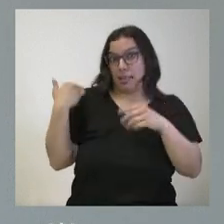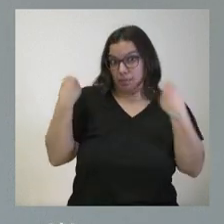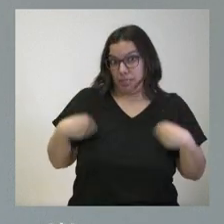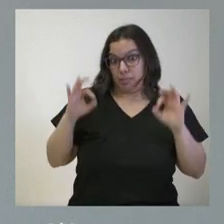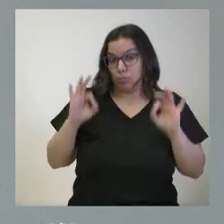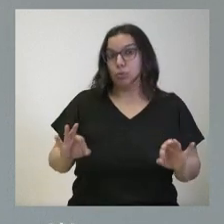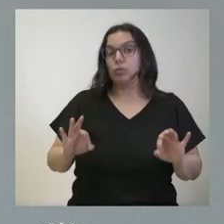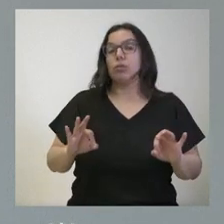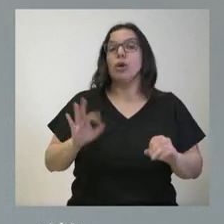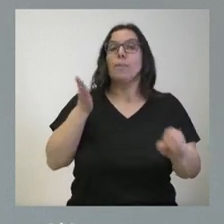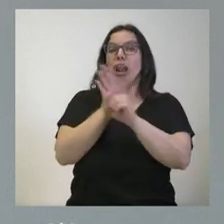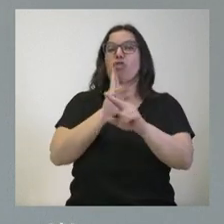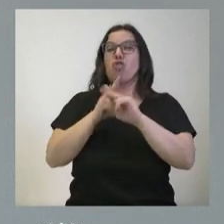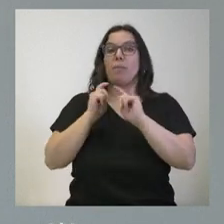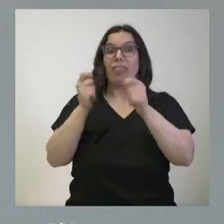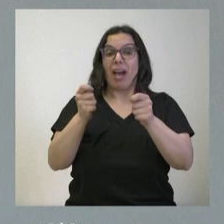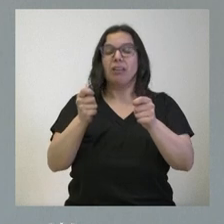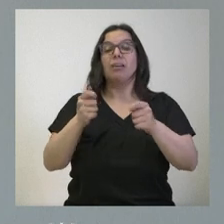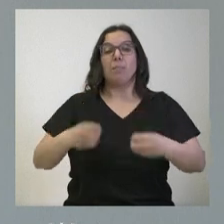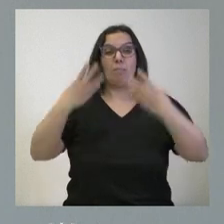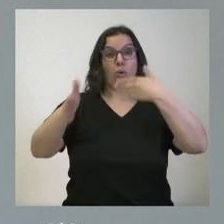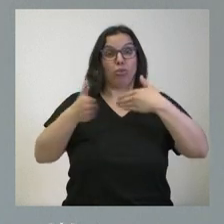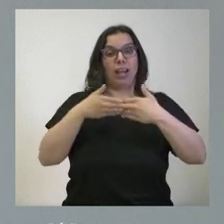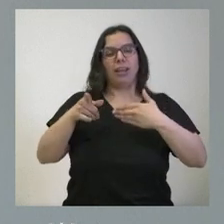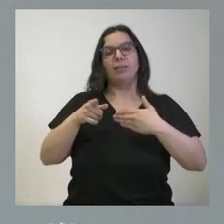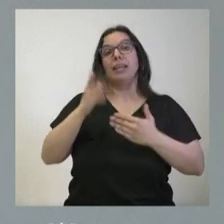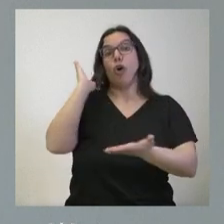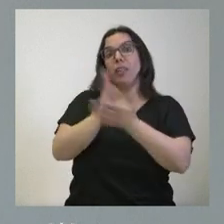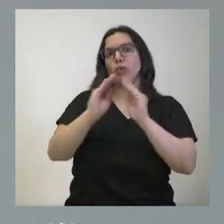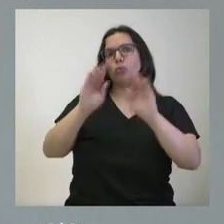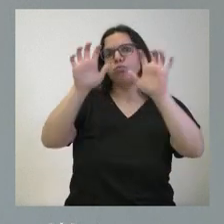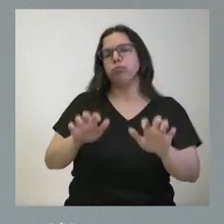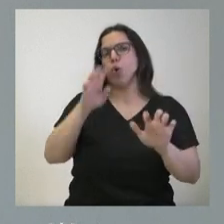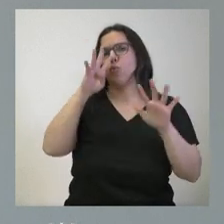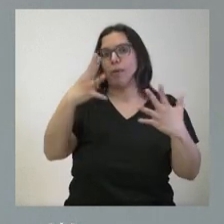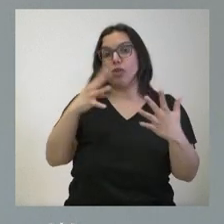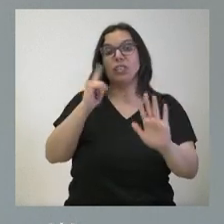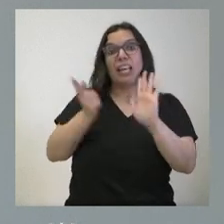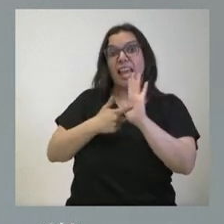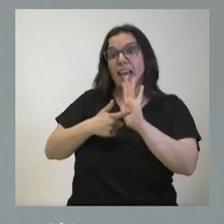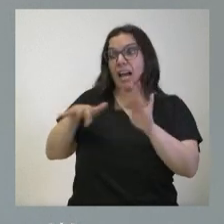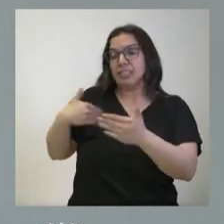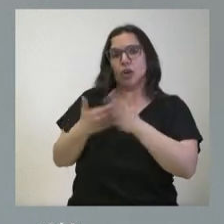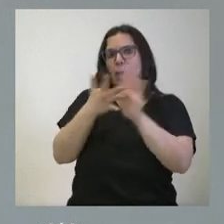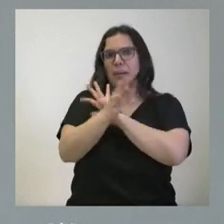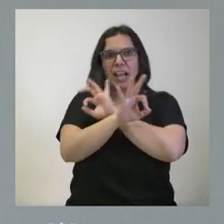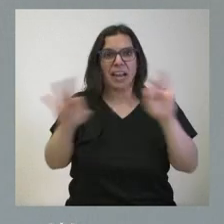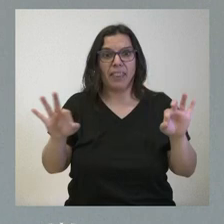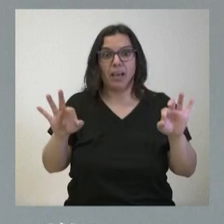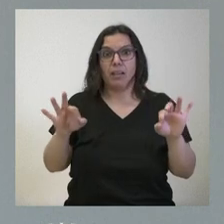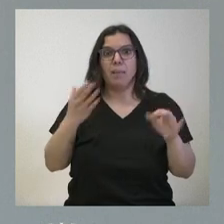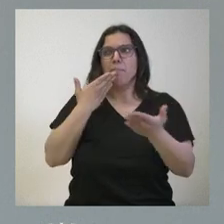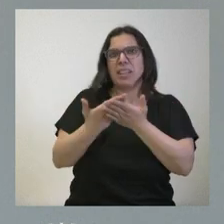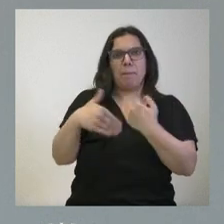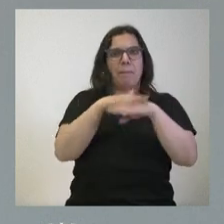del portal nueve años de rebaja es su condena por una ley sobre la cual nadie ha dado explicaciones, nadie todavía ha pedido